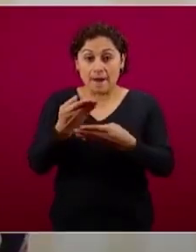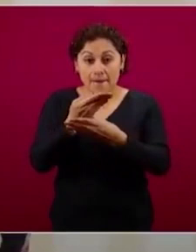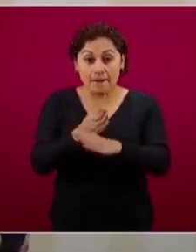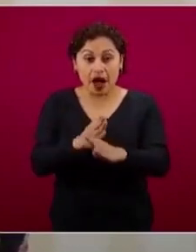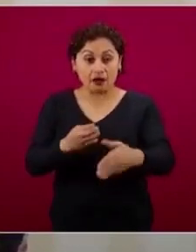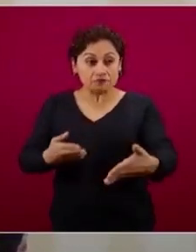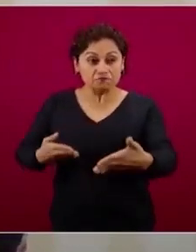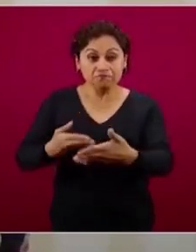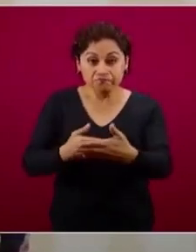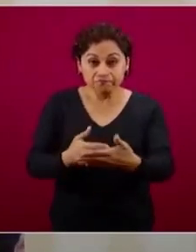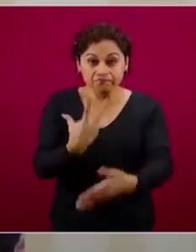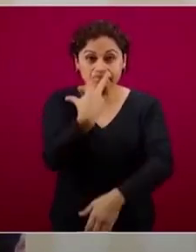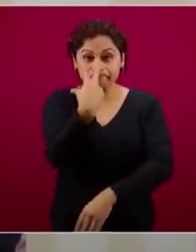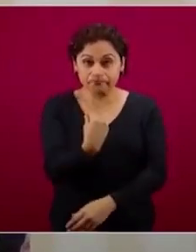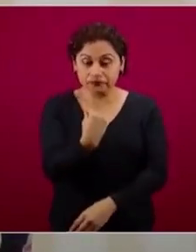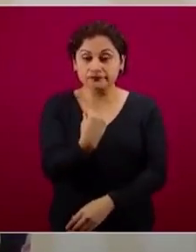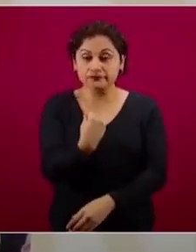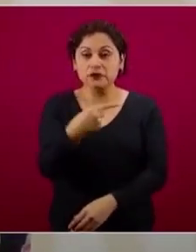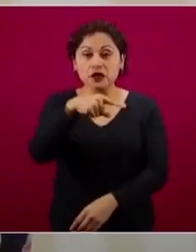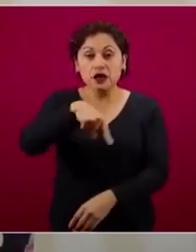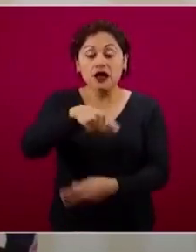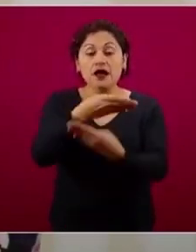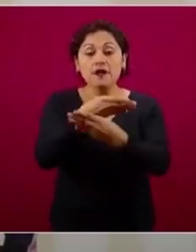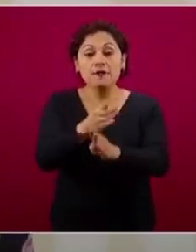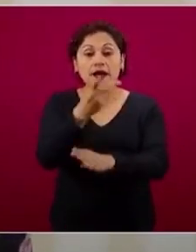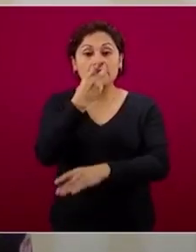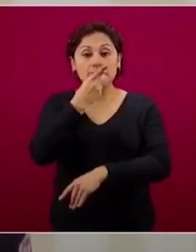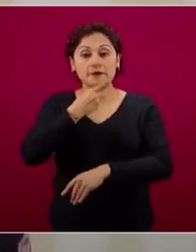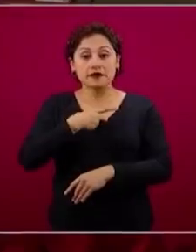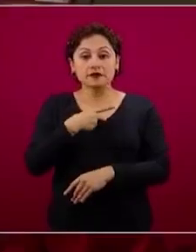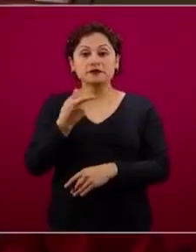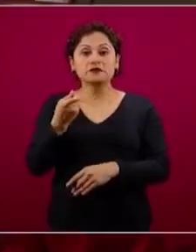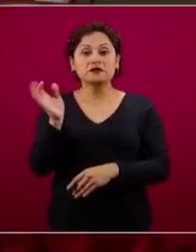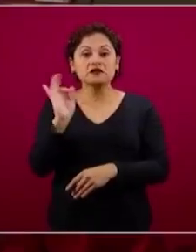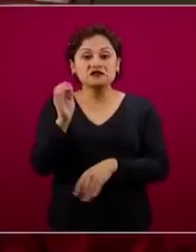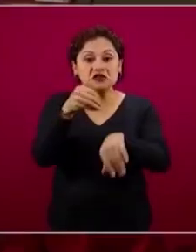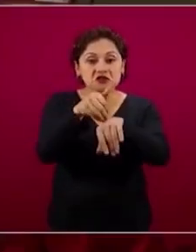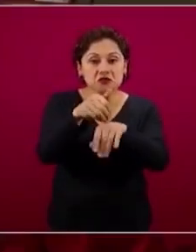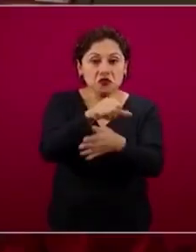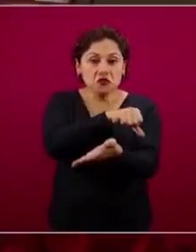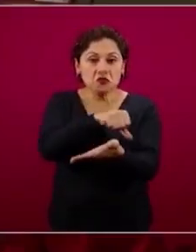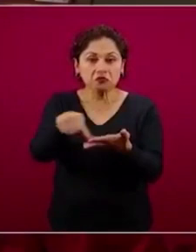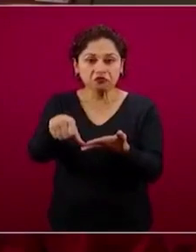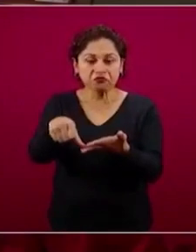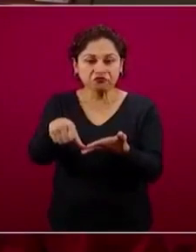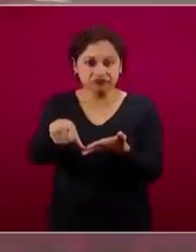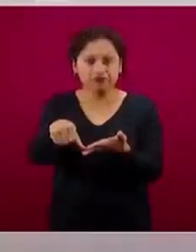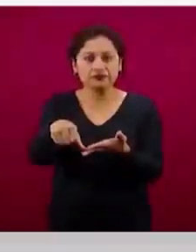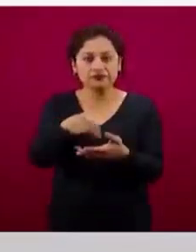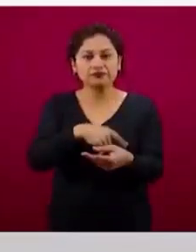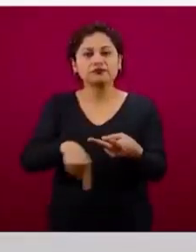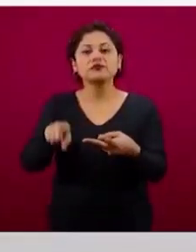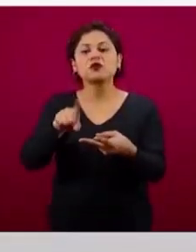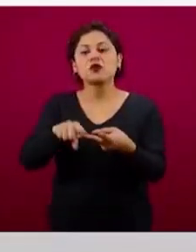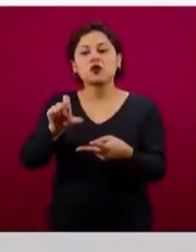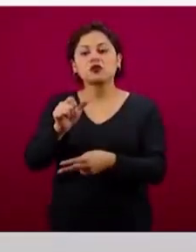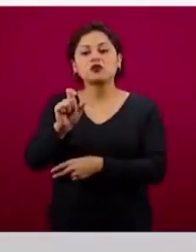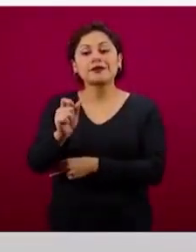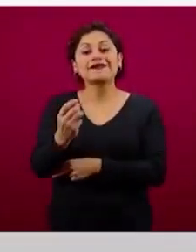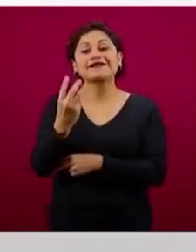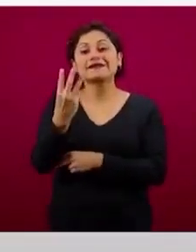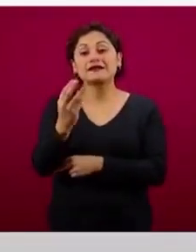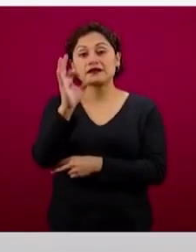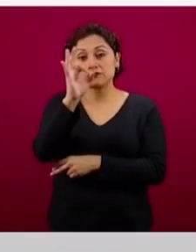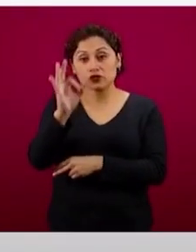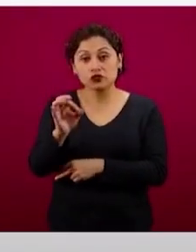el motivo que nos dan las instituciones financieras, es que la cuenta estaba cancelada. 23% que la cuenta, que